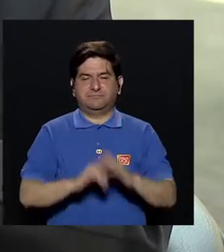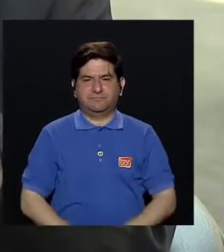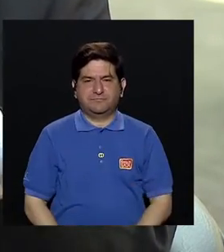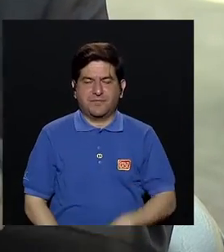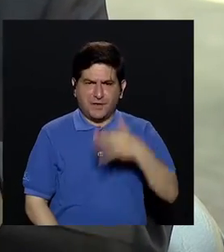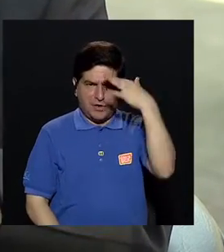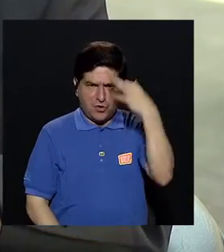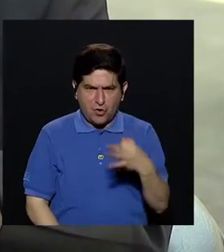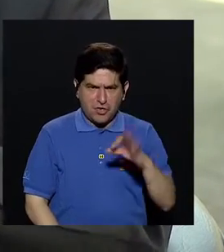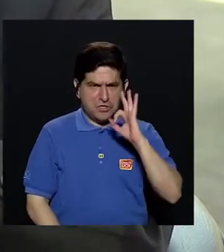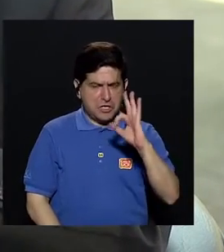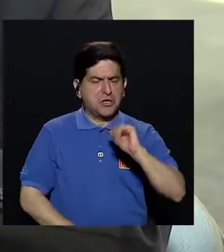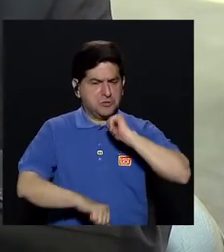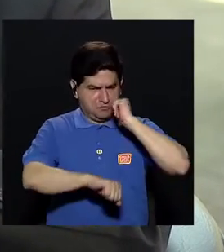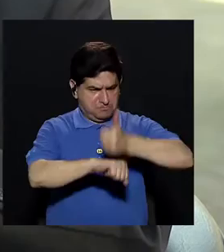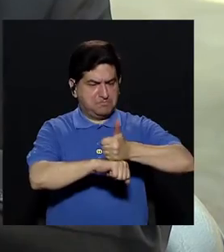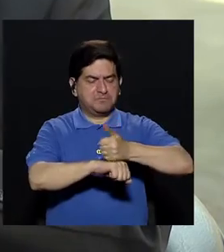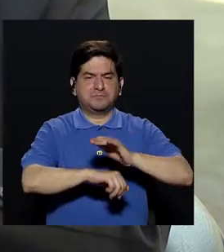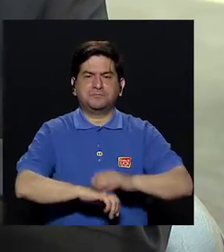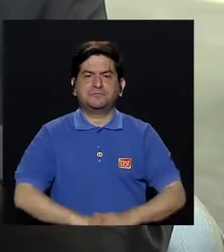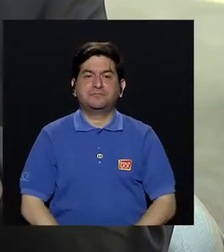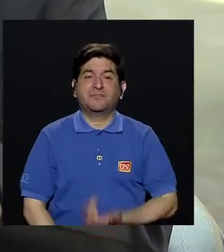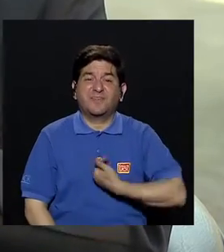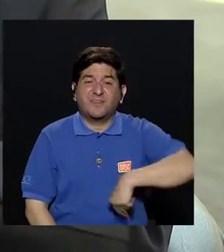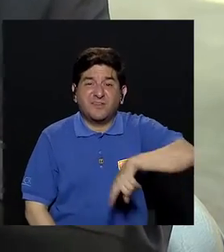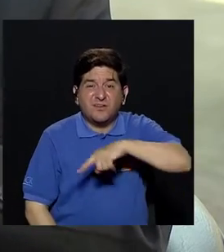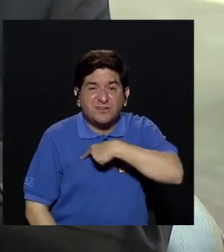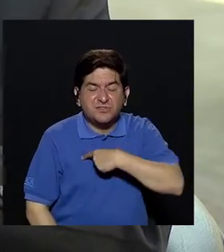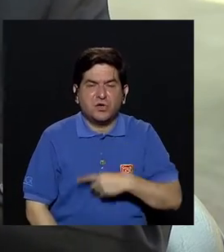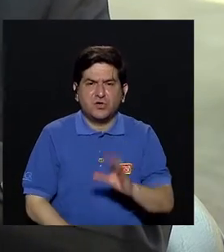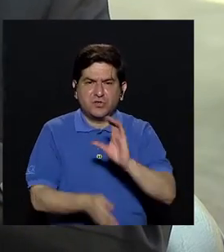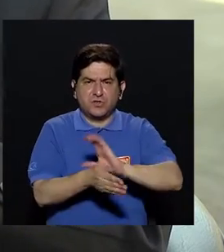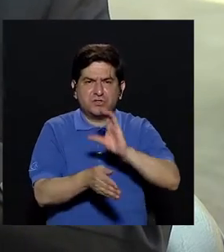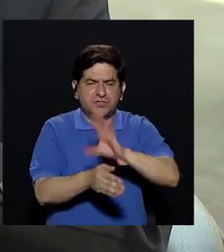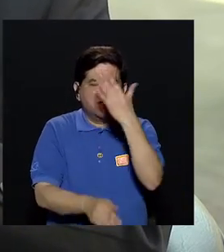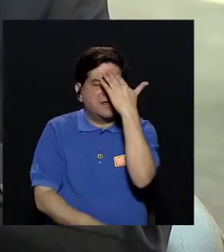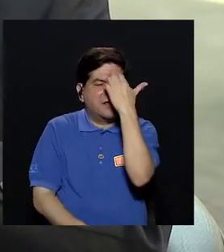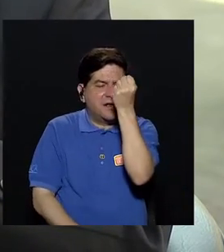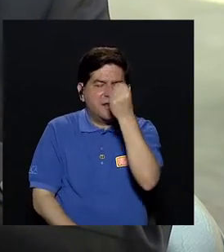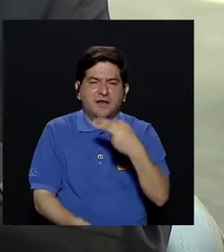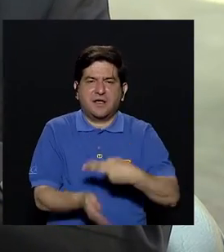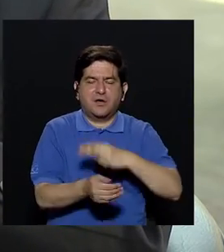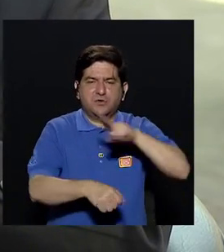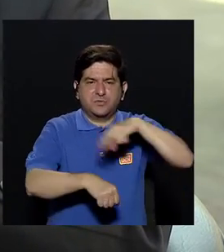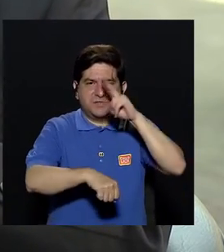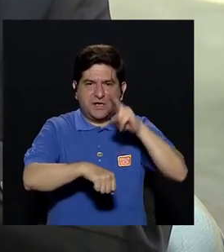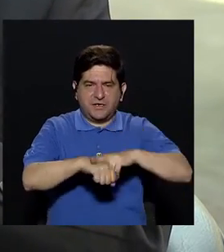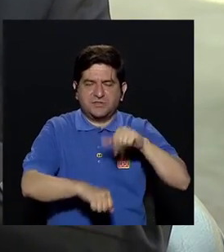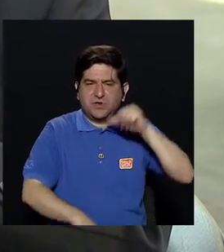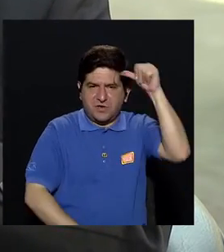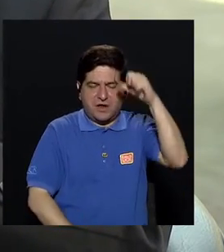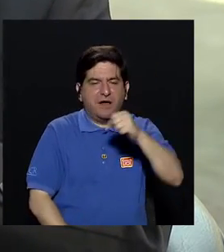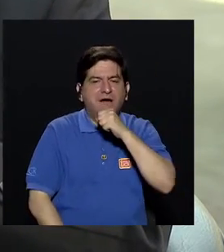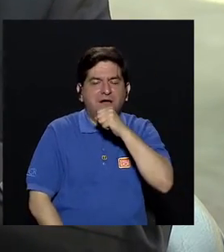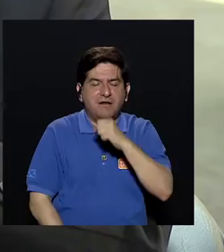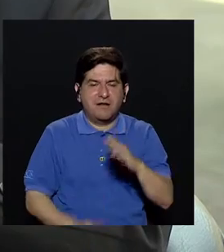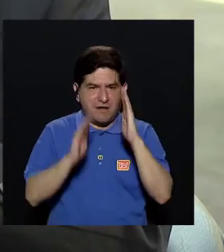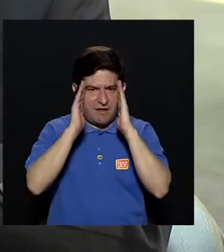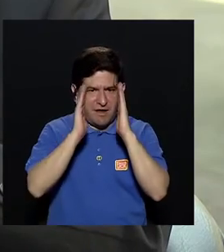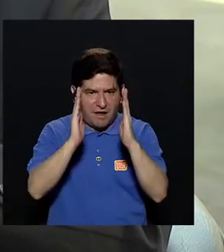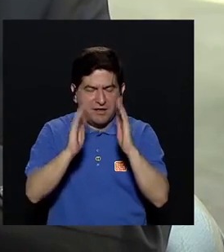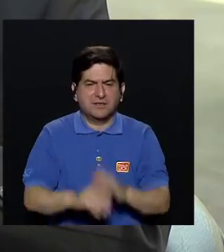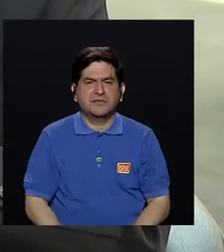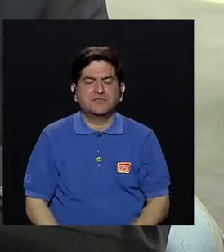y con criterios bien establecidos. Nosotros, en la Clínica de la Memoria del Hospital Nacional de Geriatría, hemos